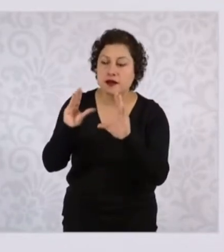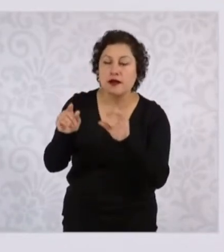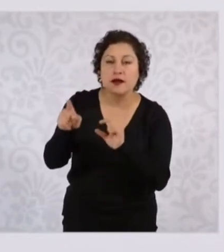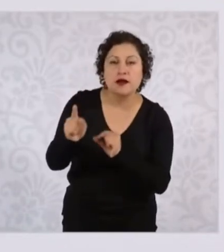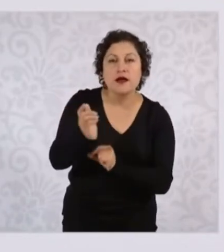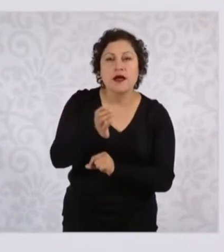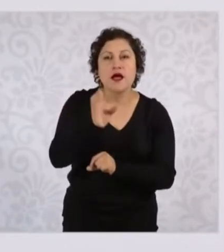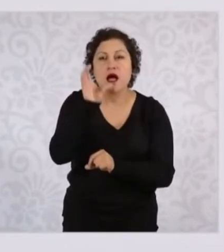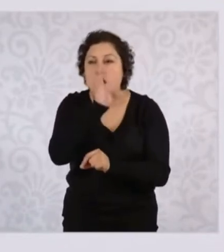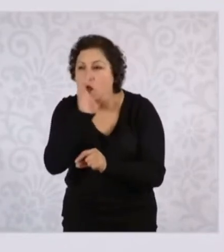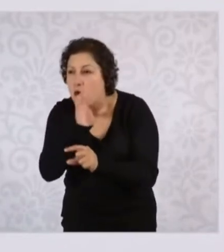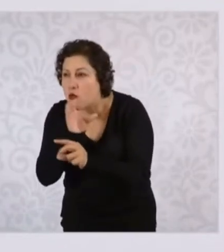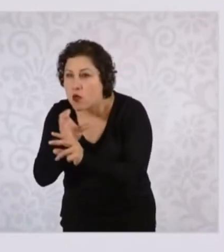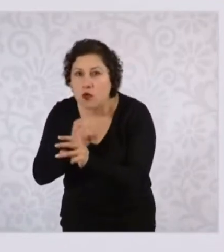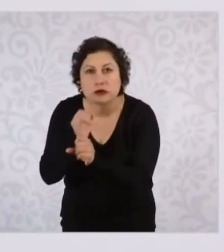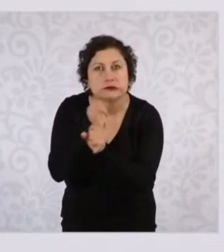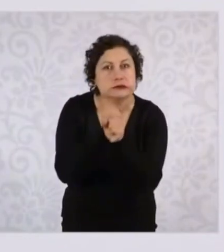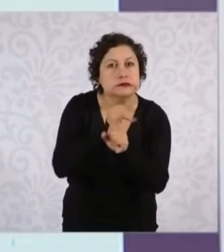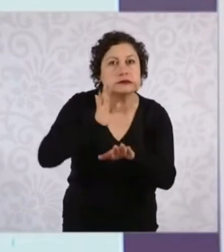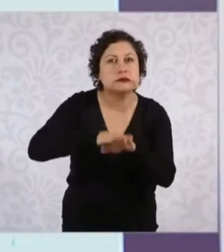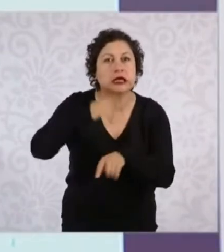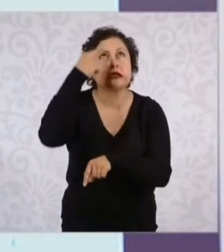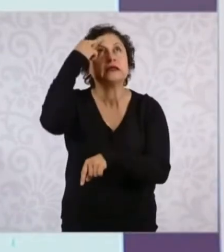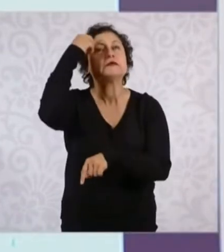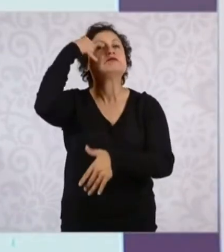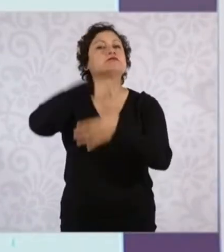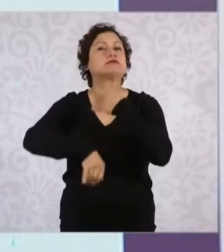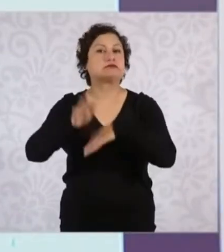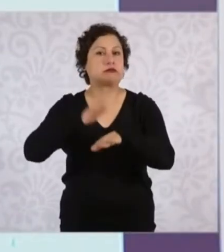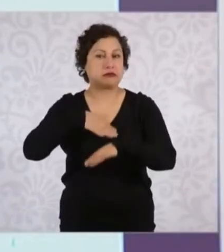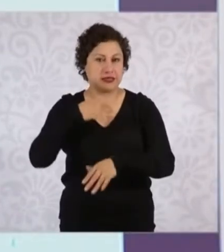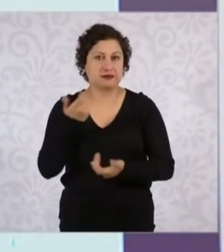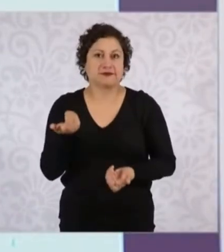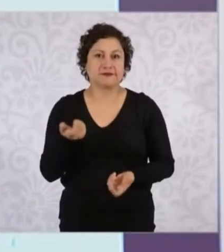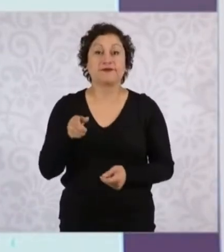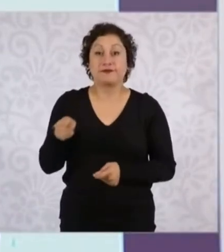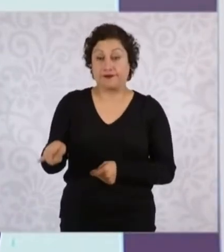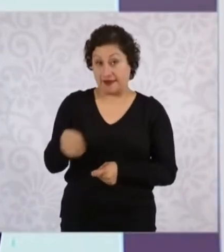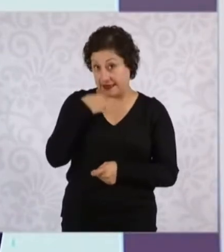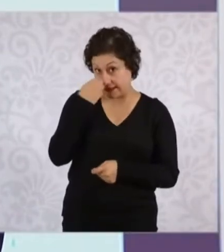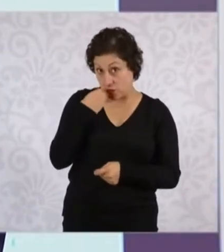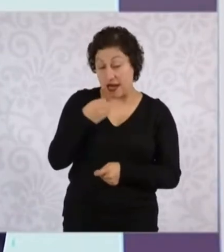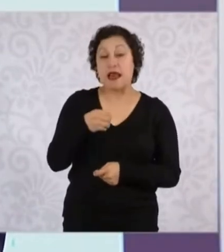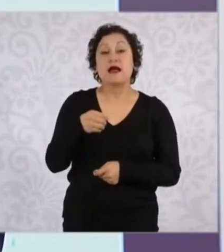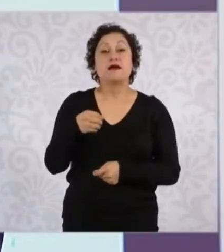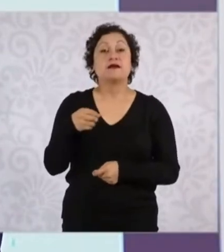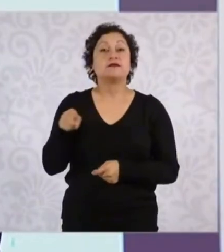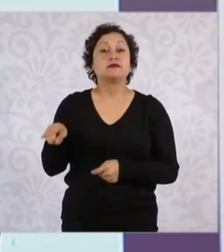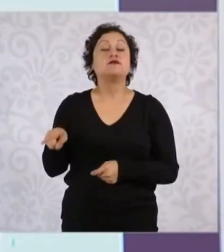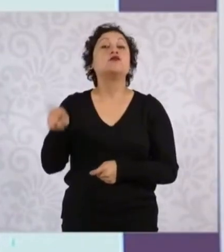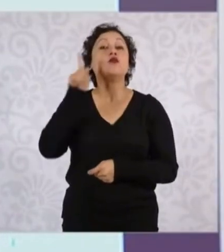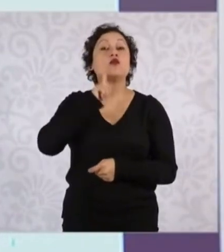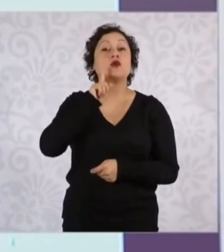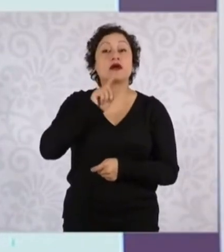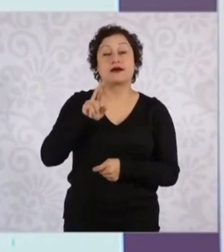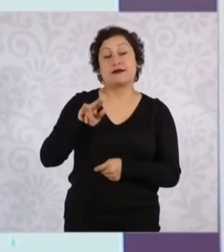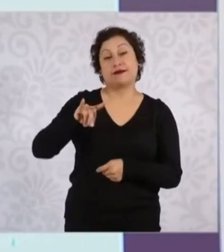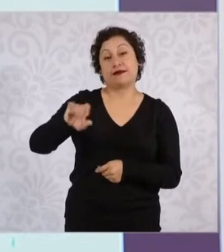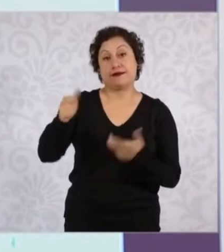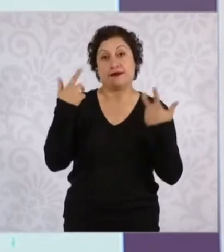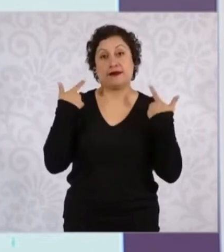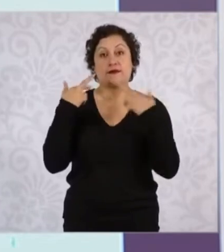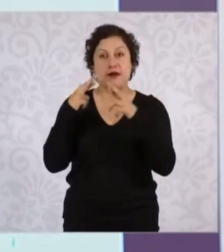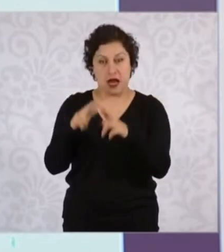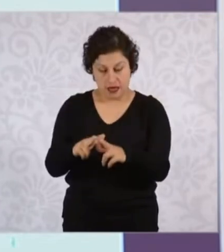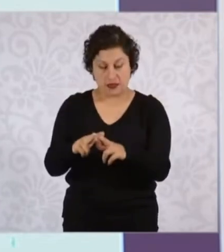Después de su experiencia en la Siempreviva, Rita también se desempeñó como maestra y